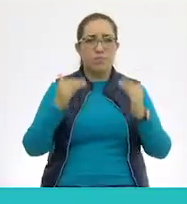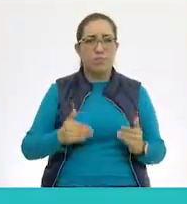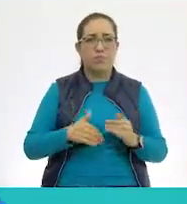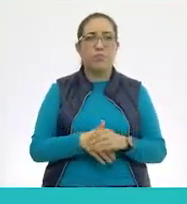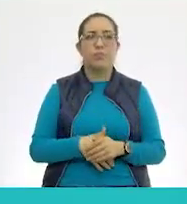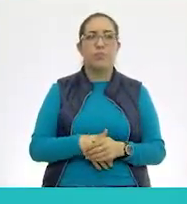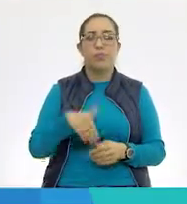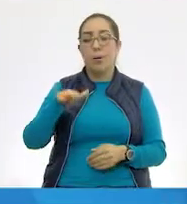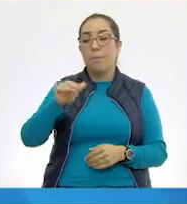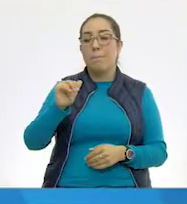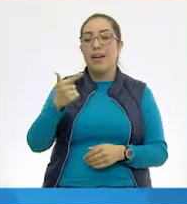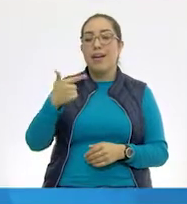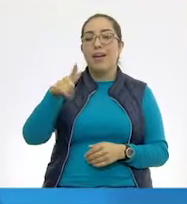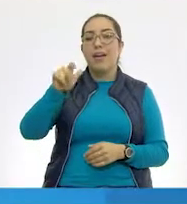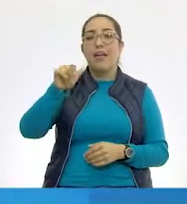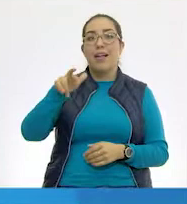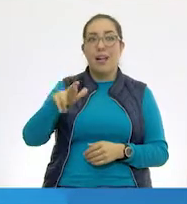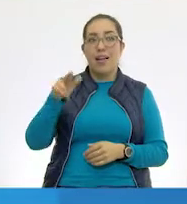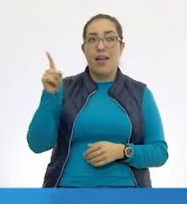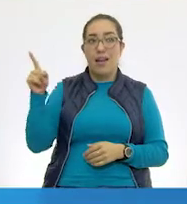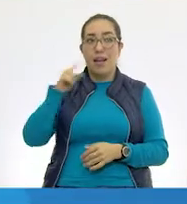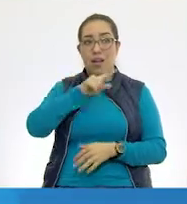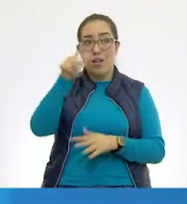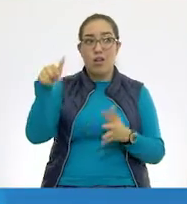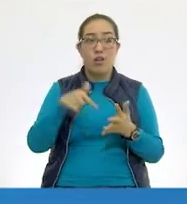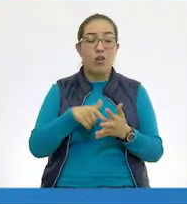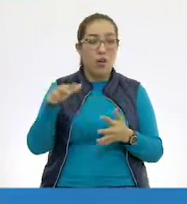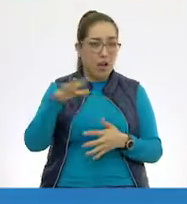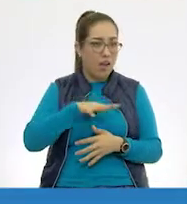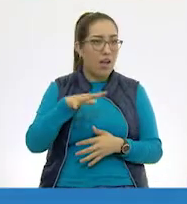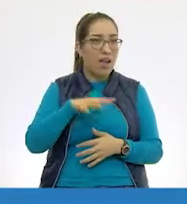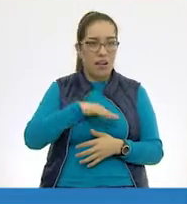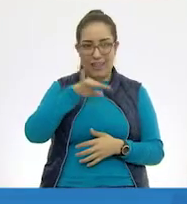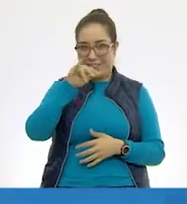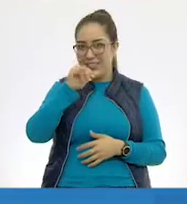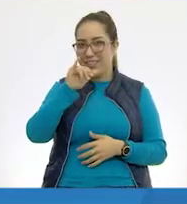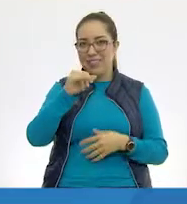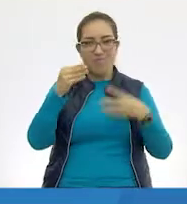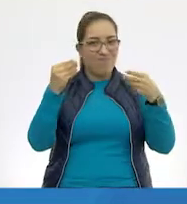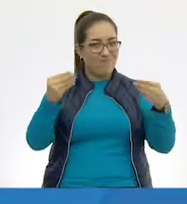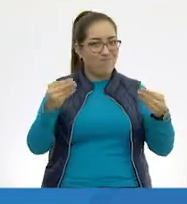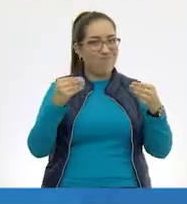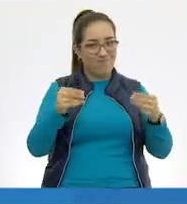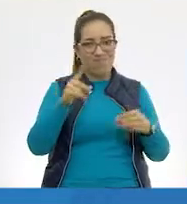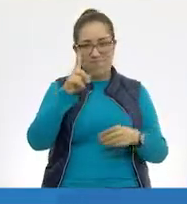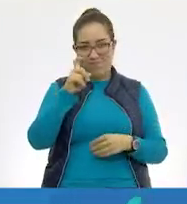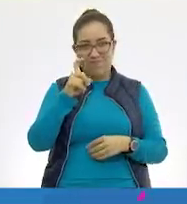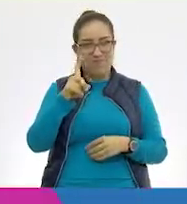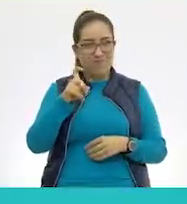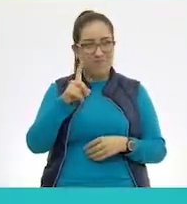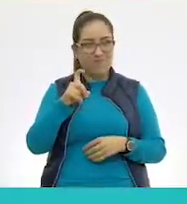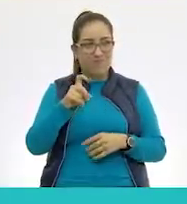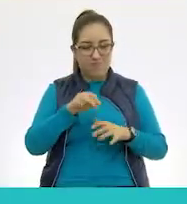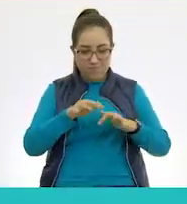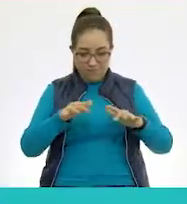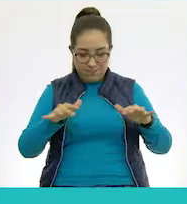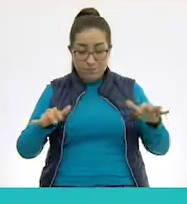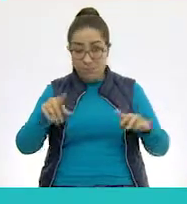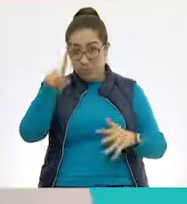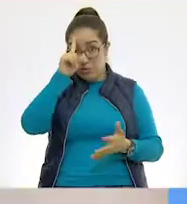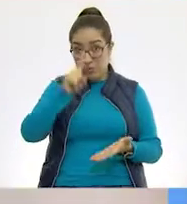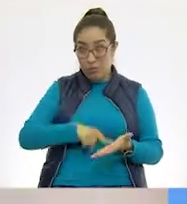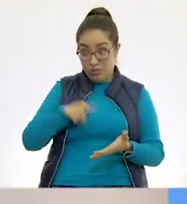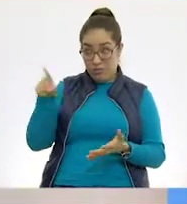manglar? En el manglar, aquí sí veo mucha agua. Ajá. ¿Y tú crees que entonces ahí sí puedan habitar animales